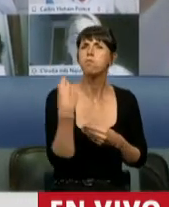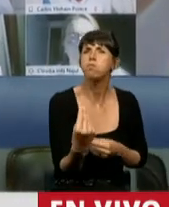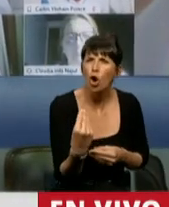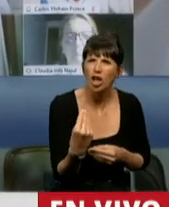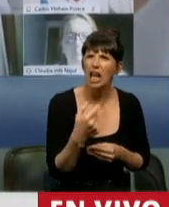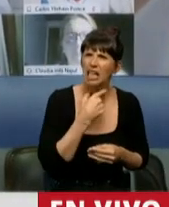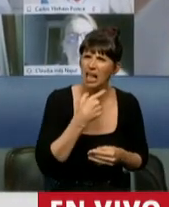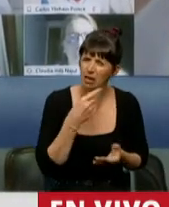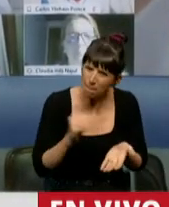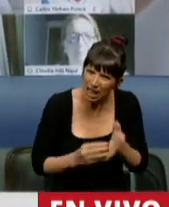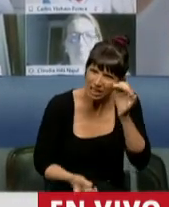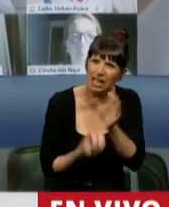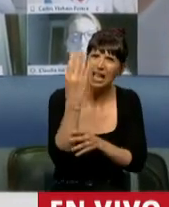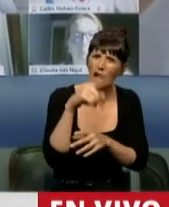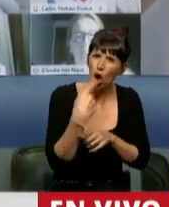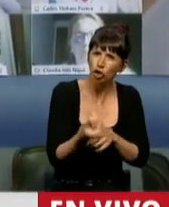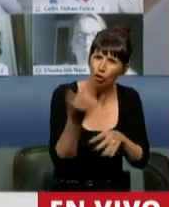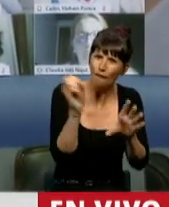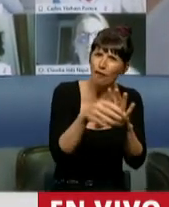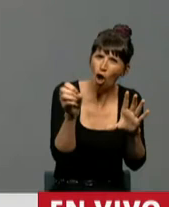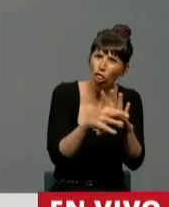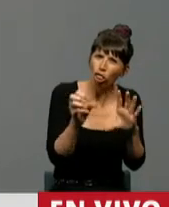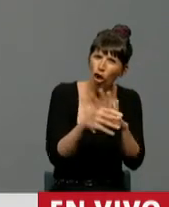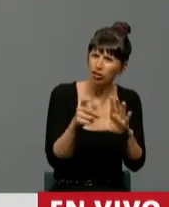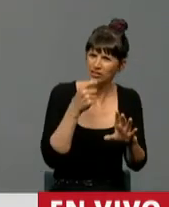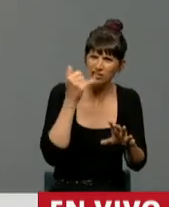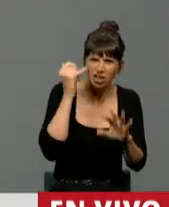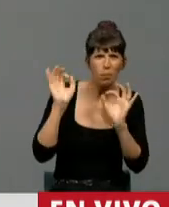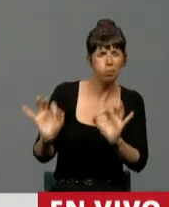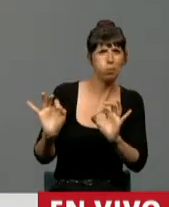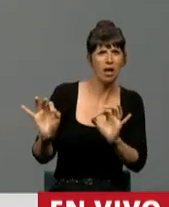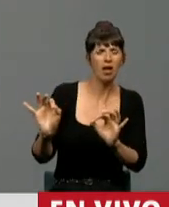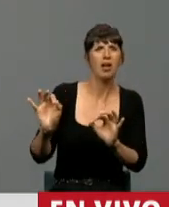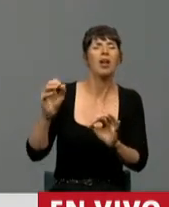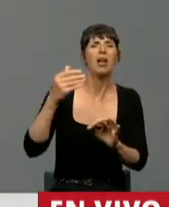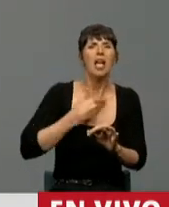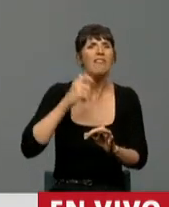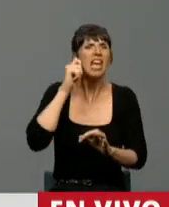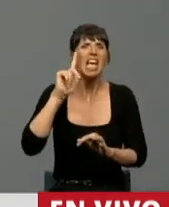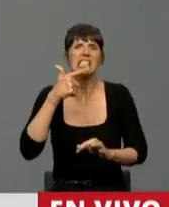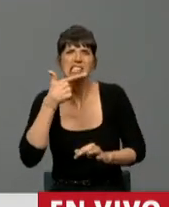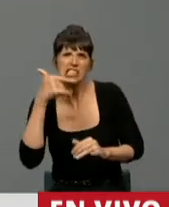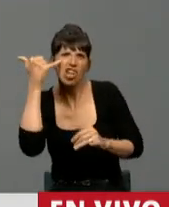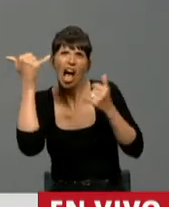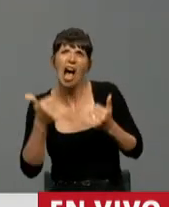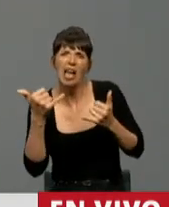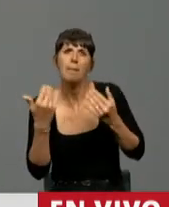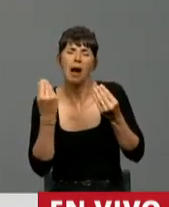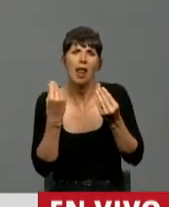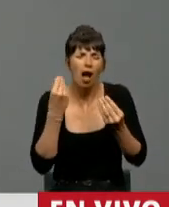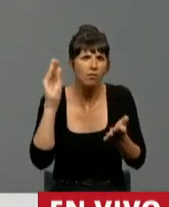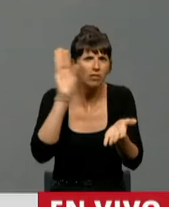quieren crear un fondo fiduciario si esa facultad ya la tiene el FGS para poder invertir en obras